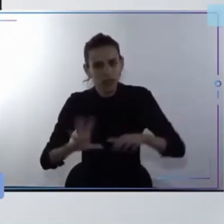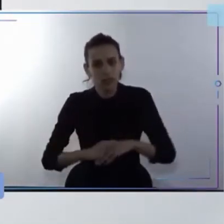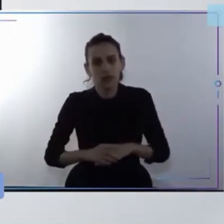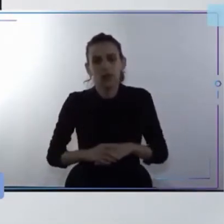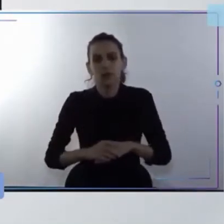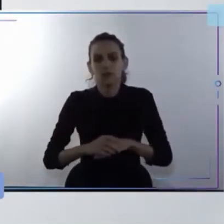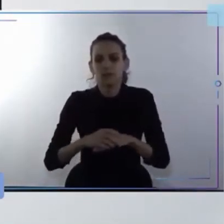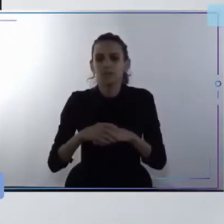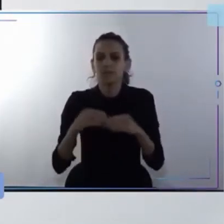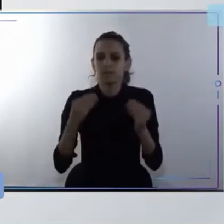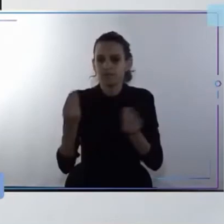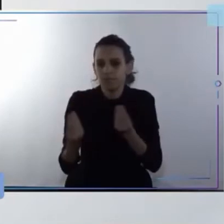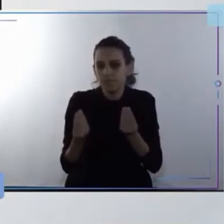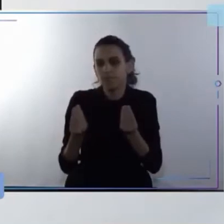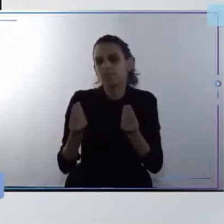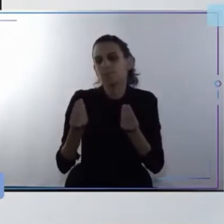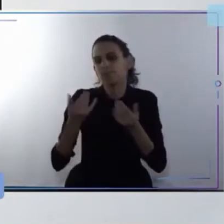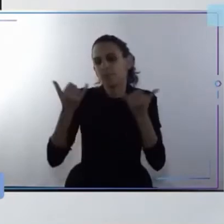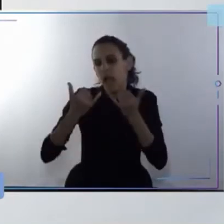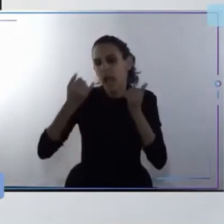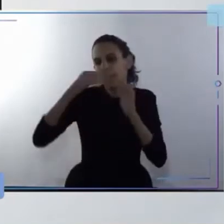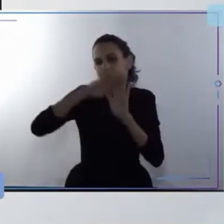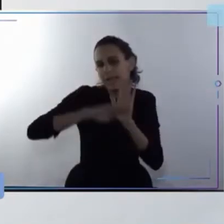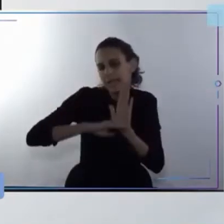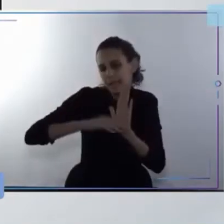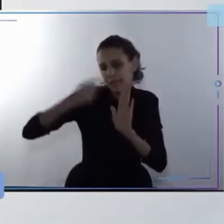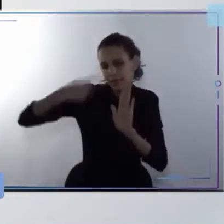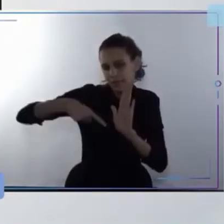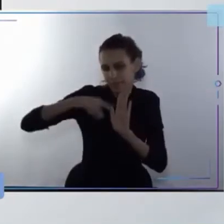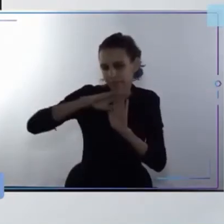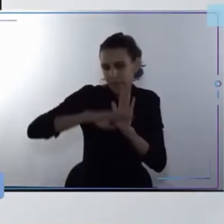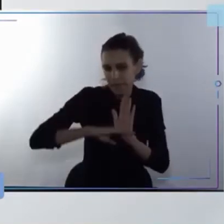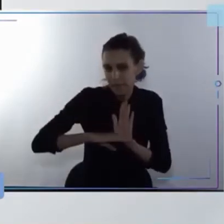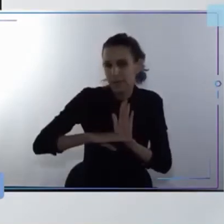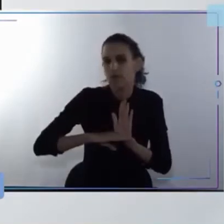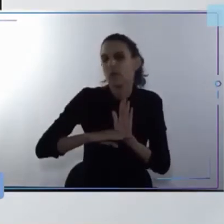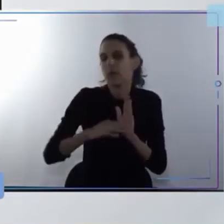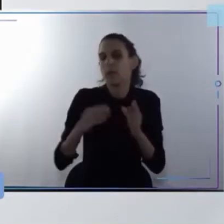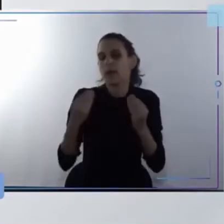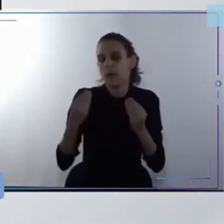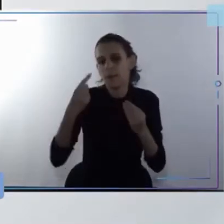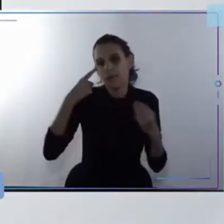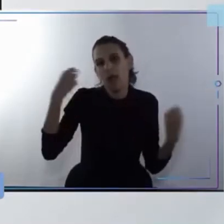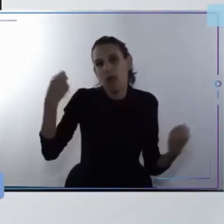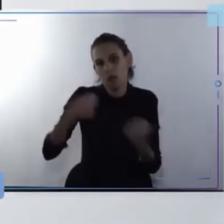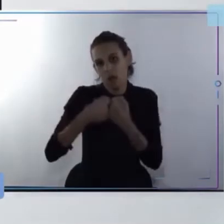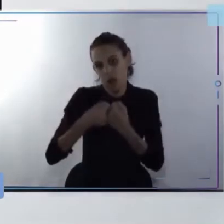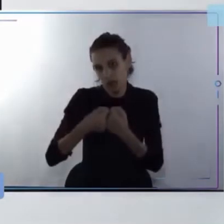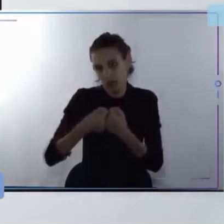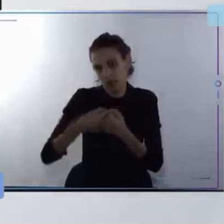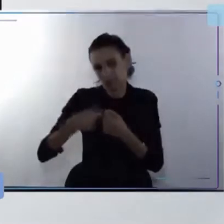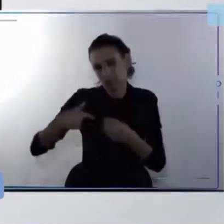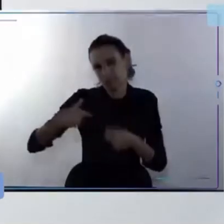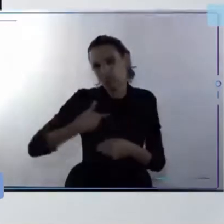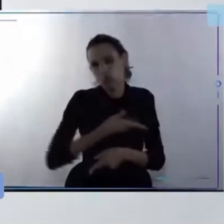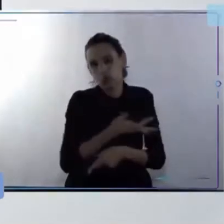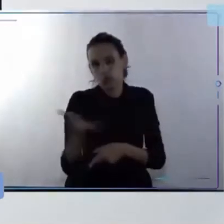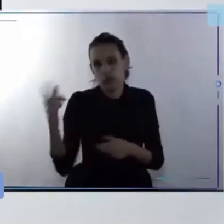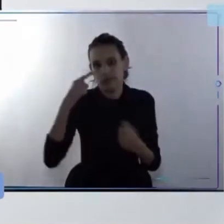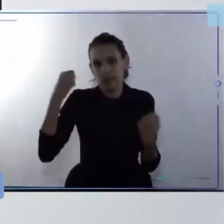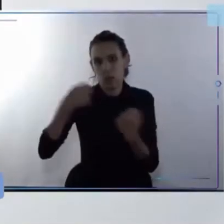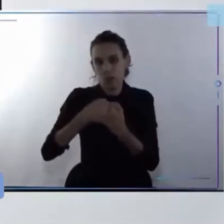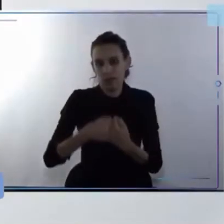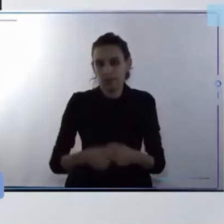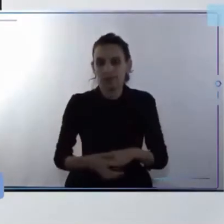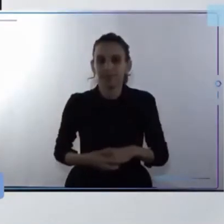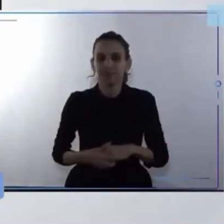propone una serie de principios rectores para consensuar con la comunidad. Los pasos